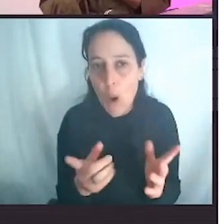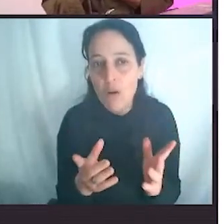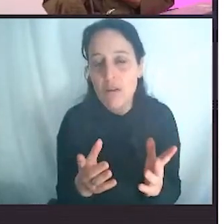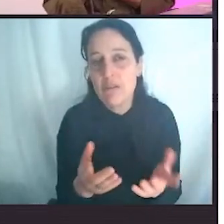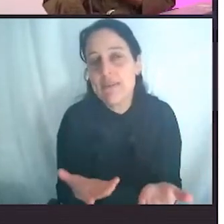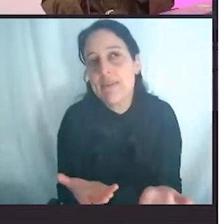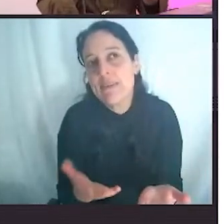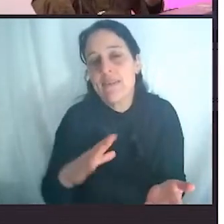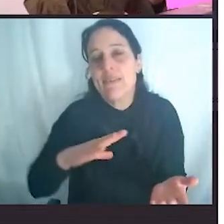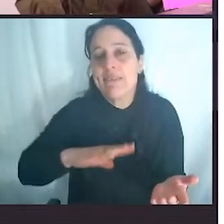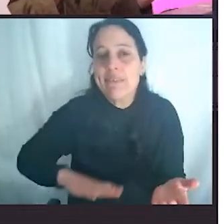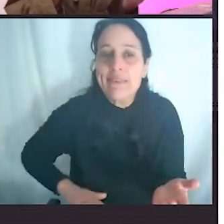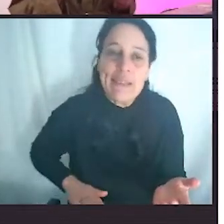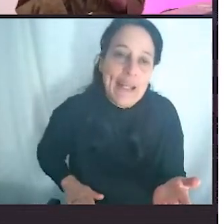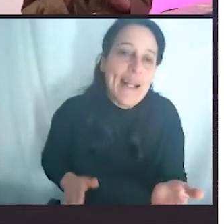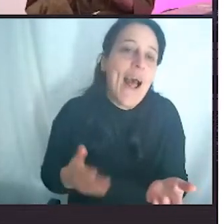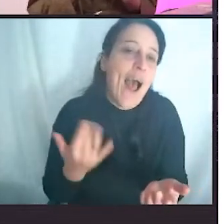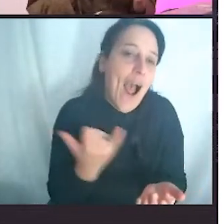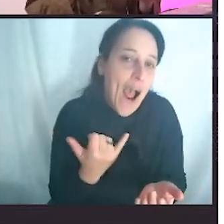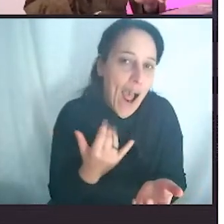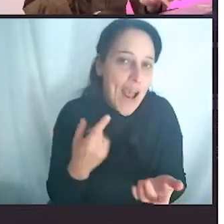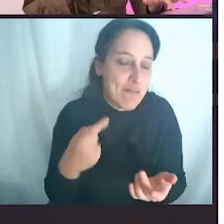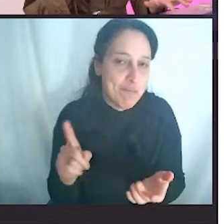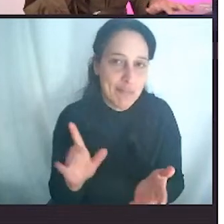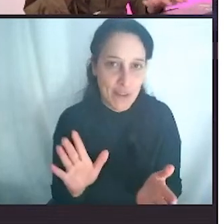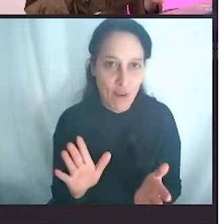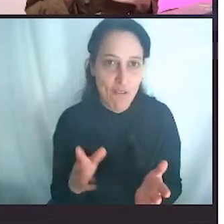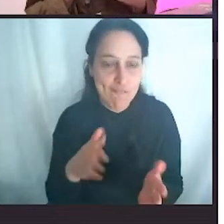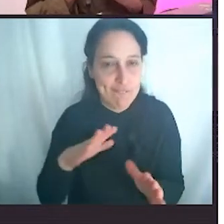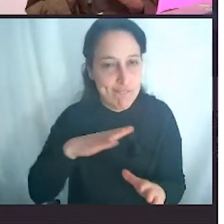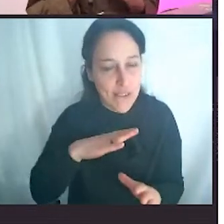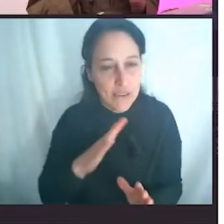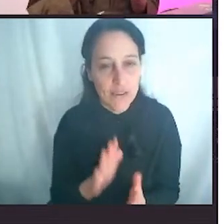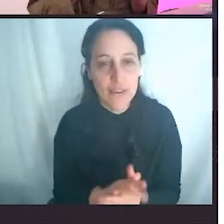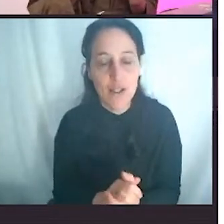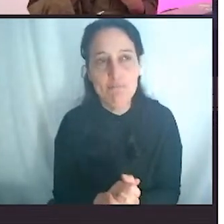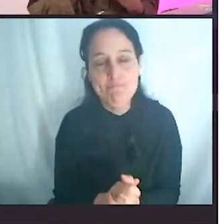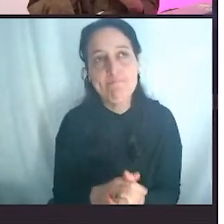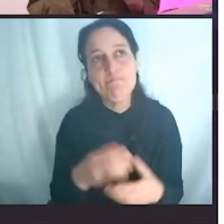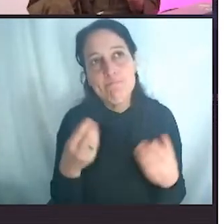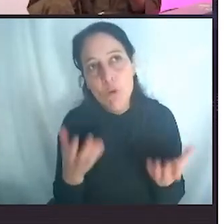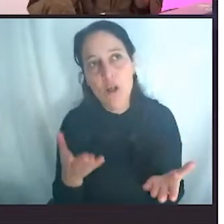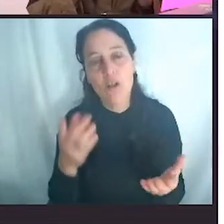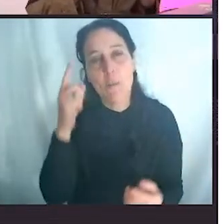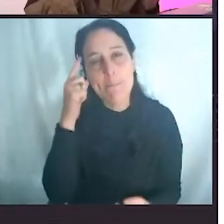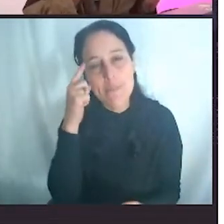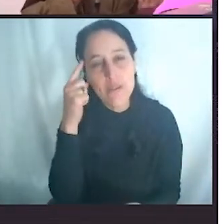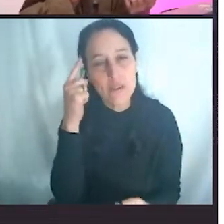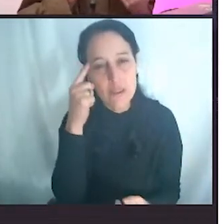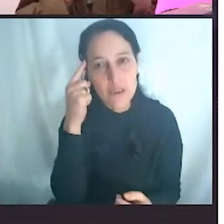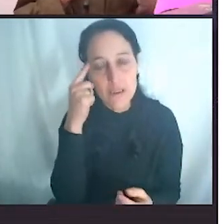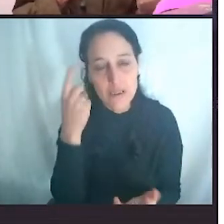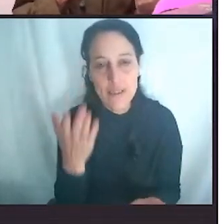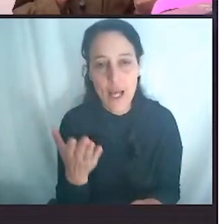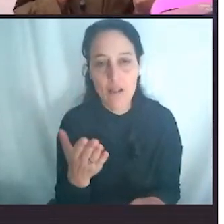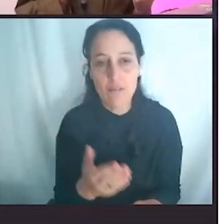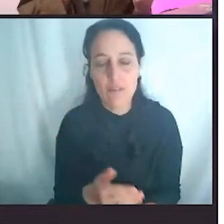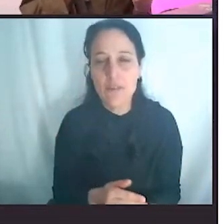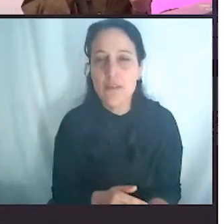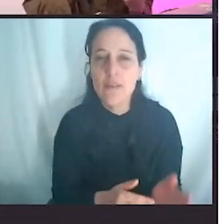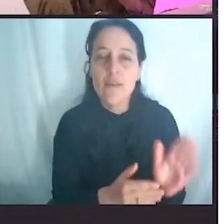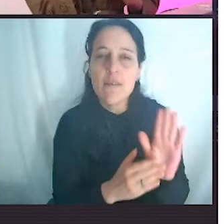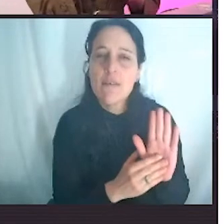somos lo único y necesario para hacerla. Y empezamos a pensar en cómo son las certificaciones que más usamos,